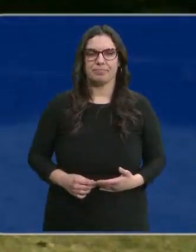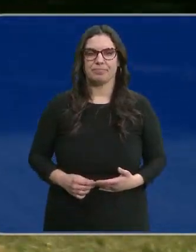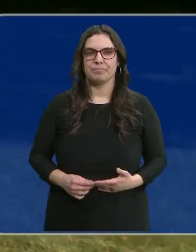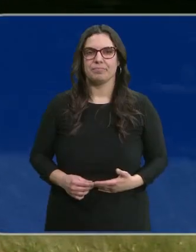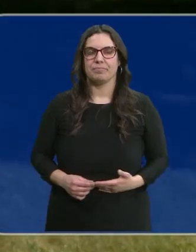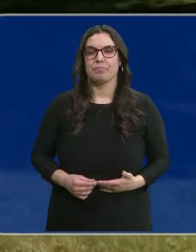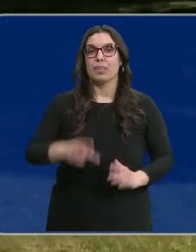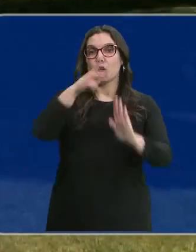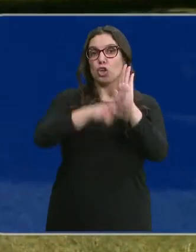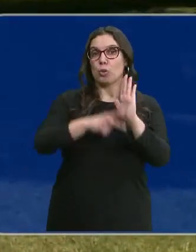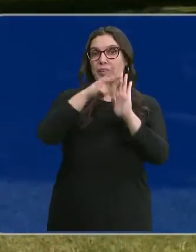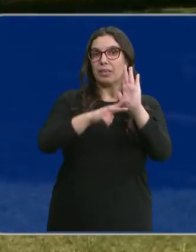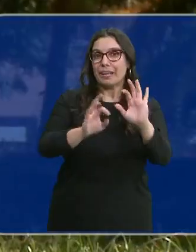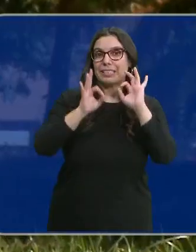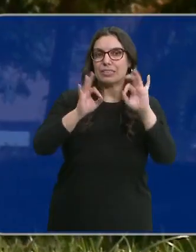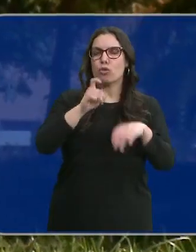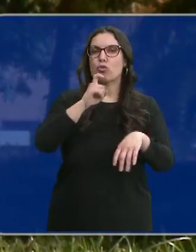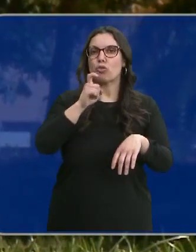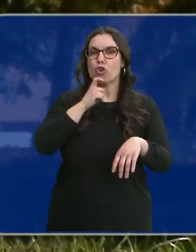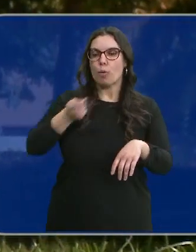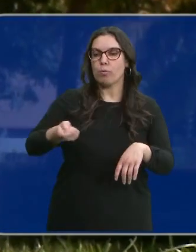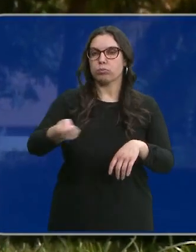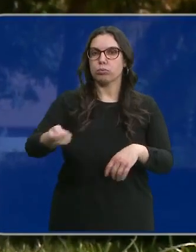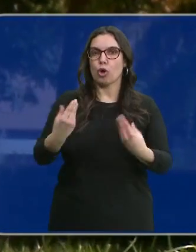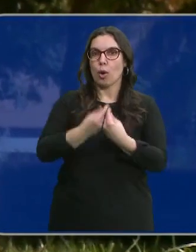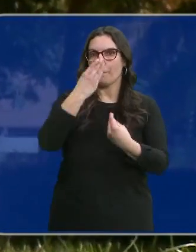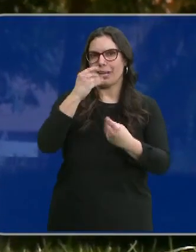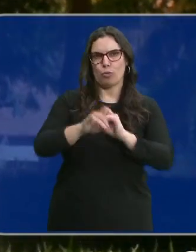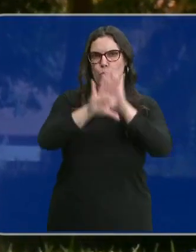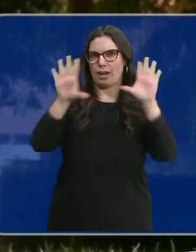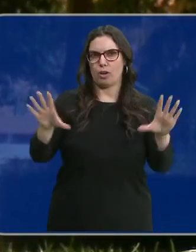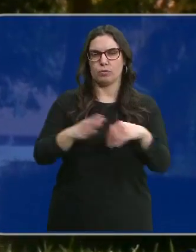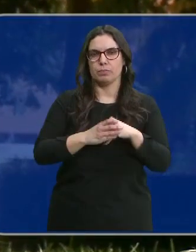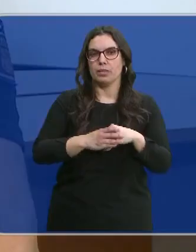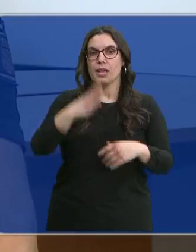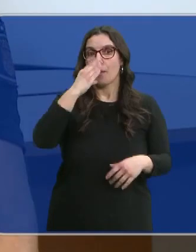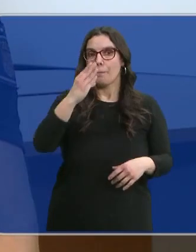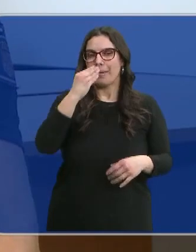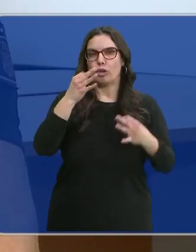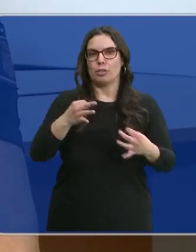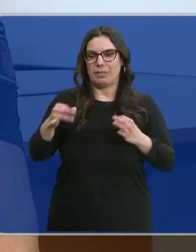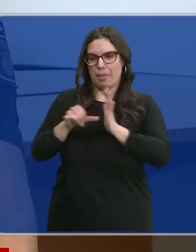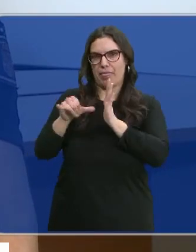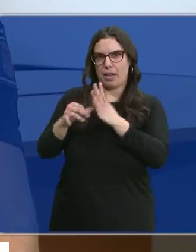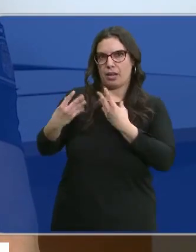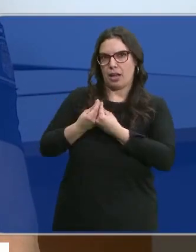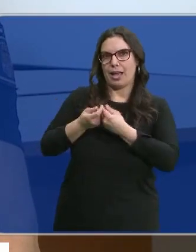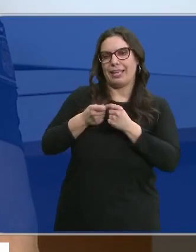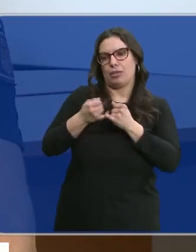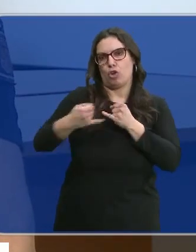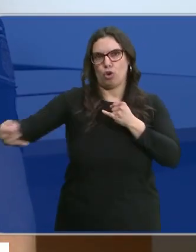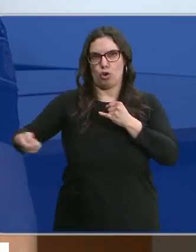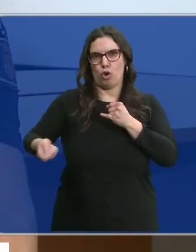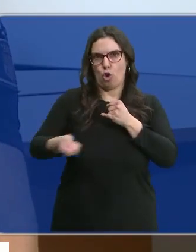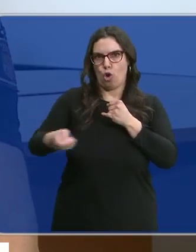La normativa sobre cómo debemos llevar a los perros por la calle es clara. El perro esté siempre cerca del dueño y atado con